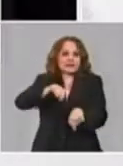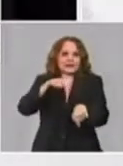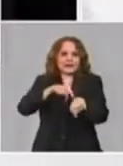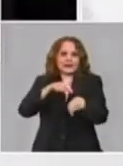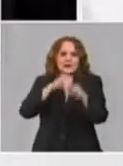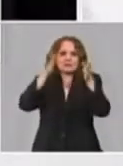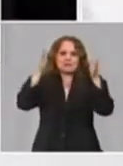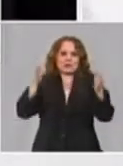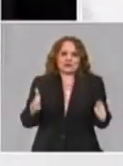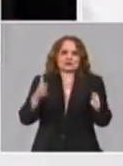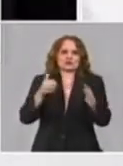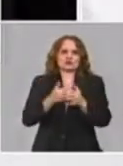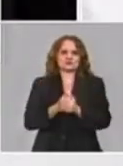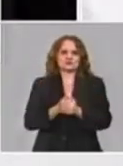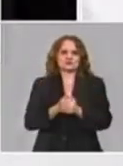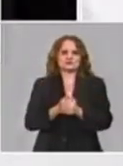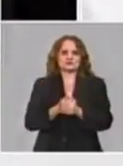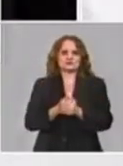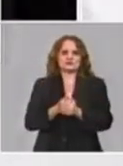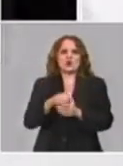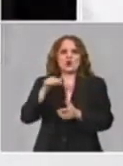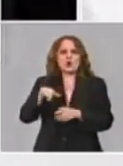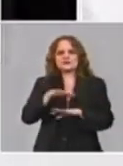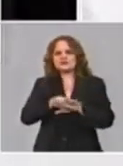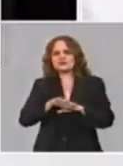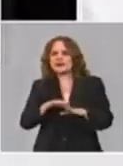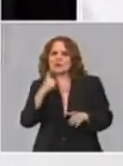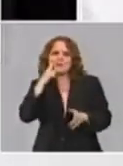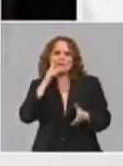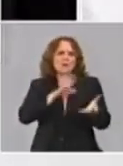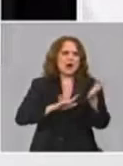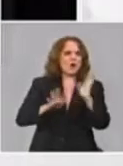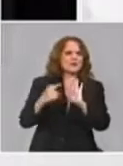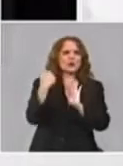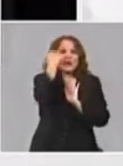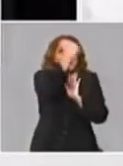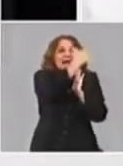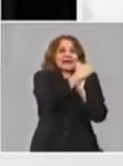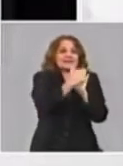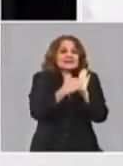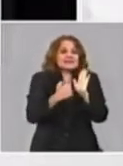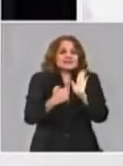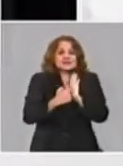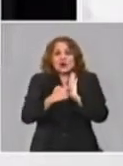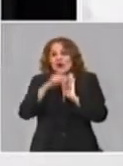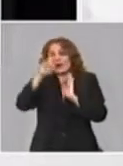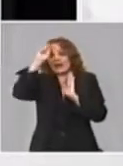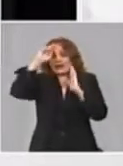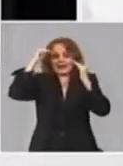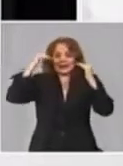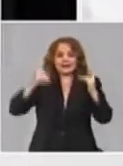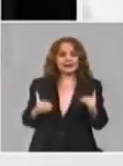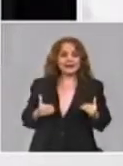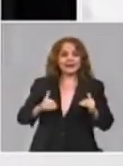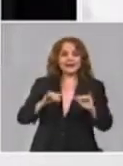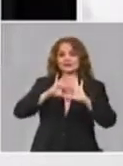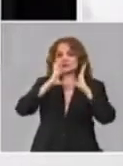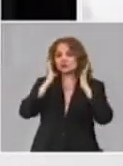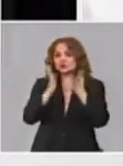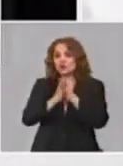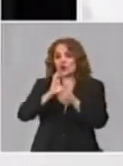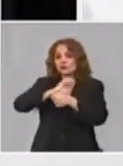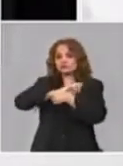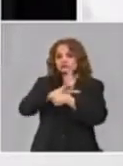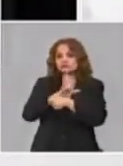haciendo ya cortes de la caracterización clínica y epidemiológica del país clásica yo lo pudiera dividirlo en grandes grupos